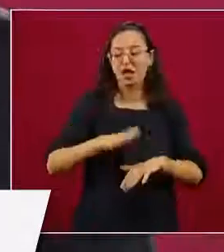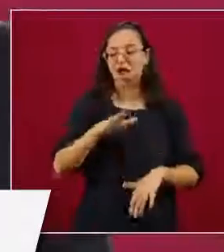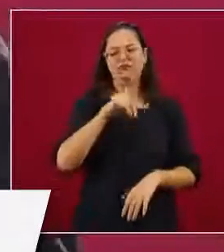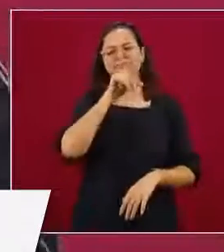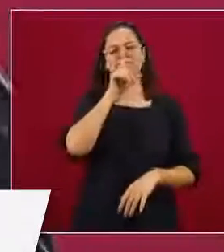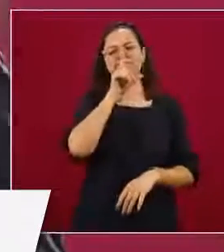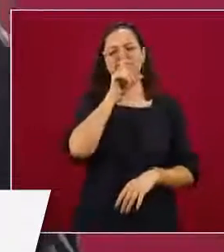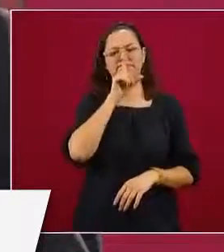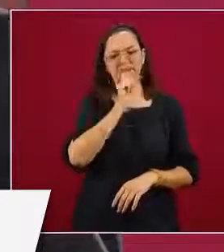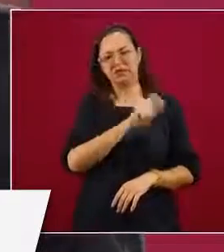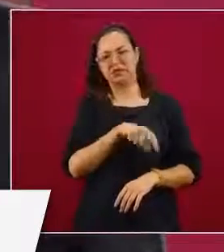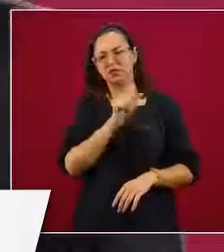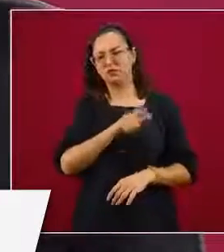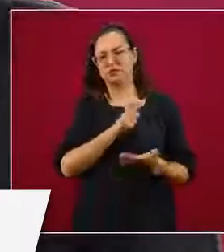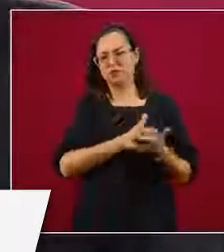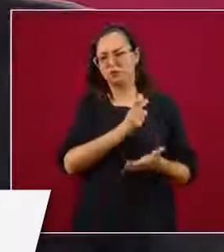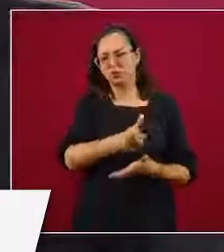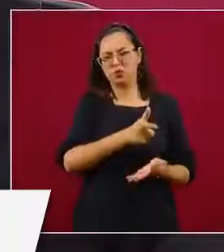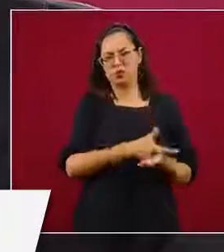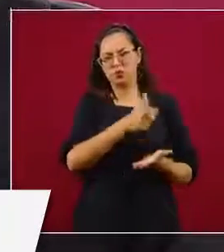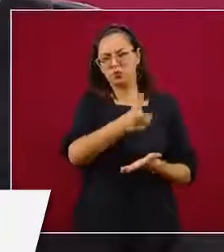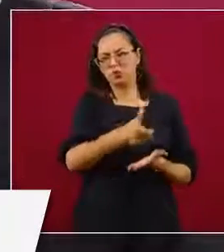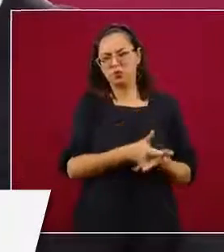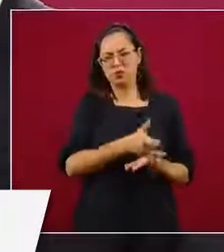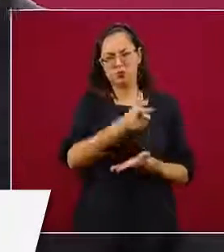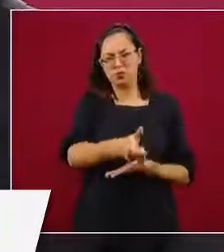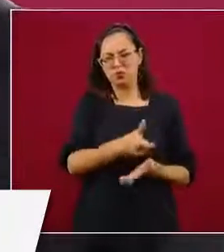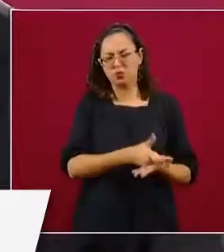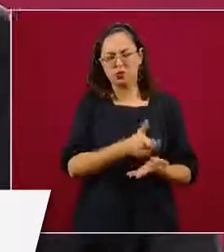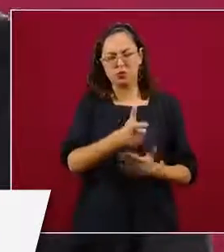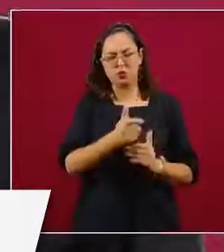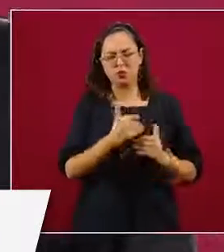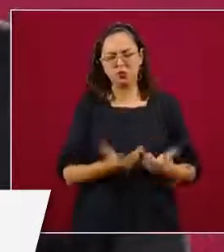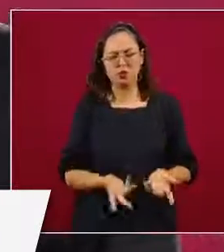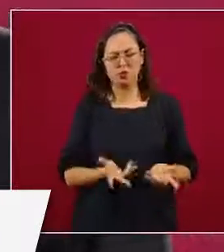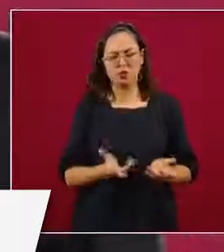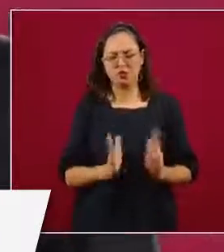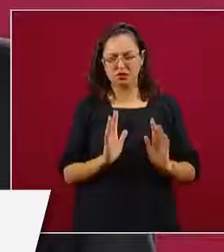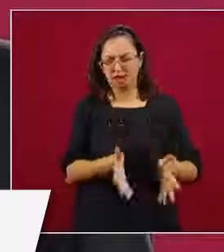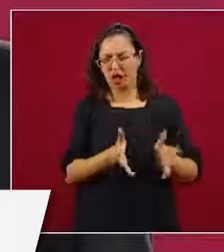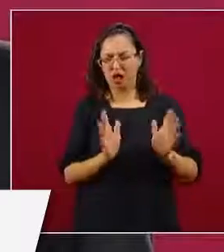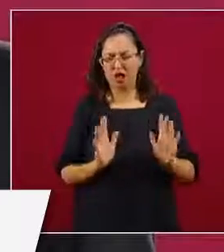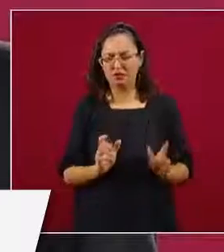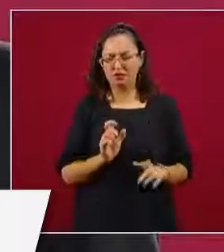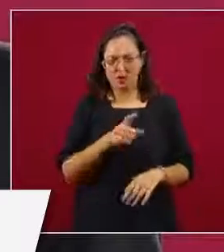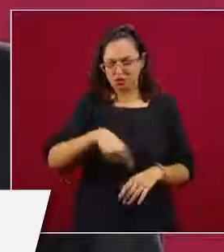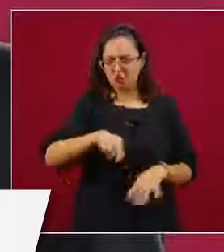no, es lo mismo para el caso de los trabajadores.